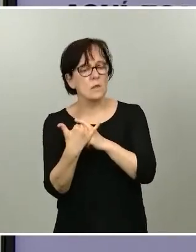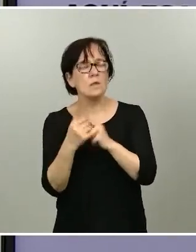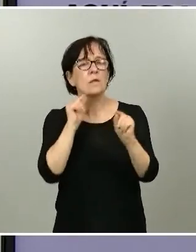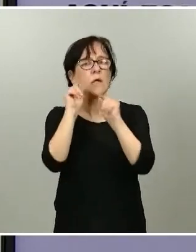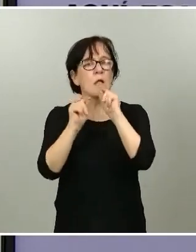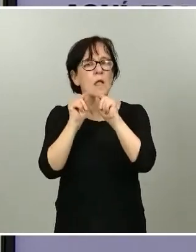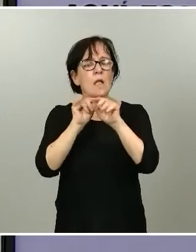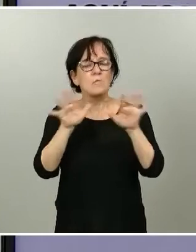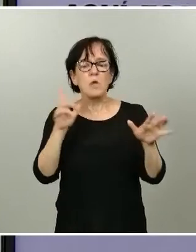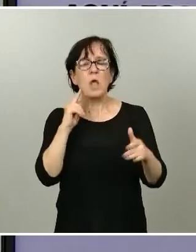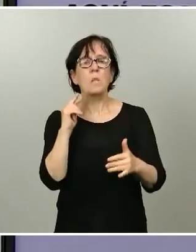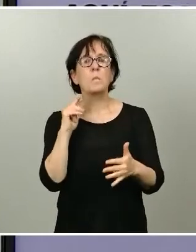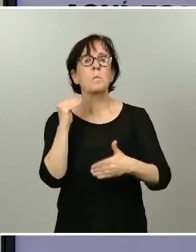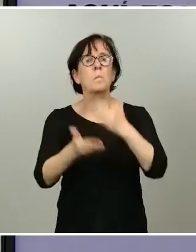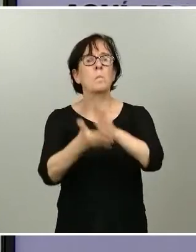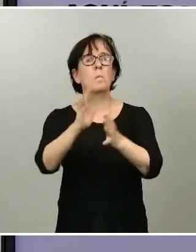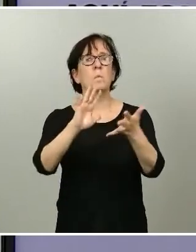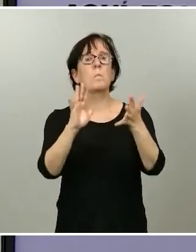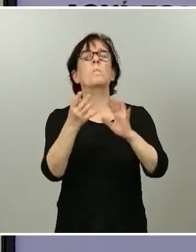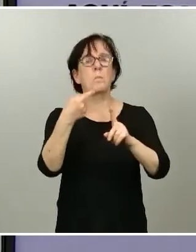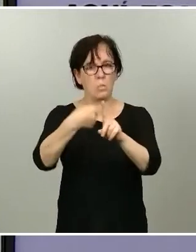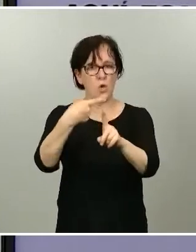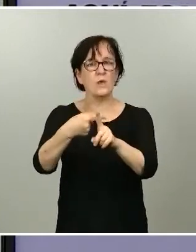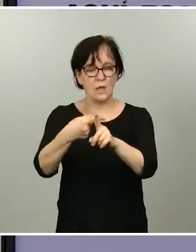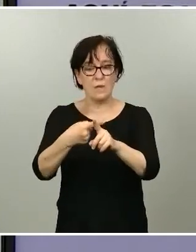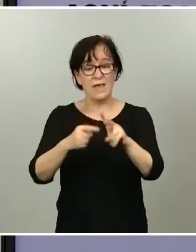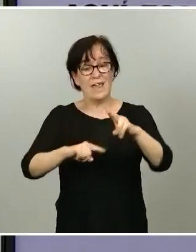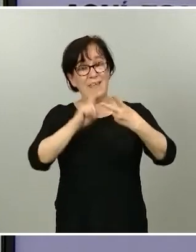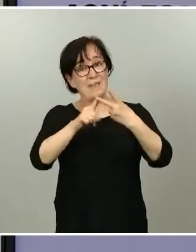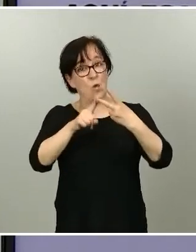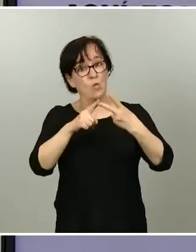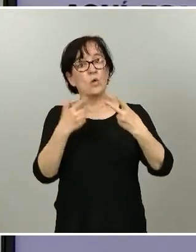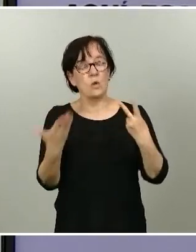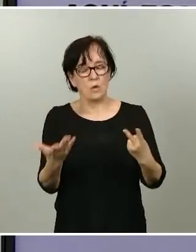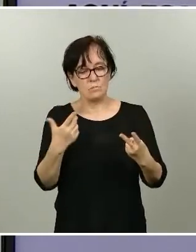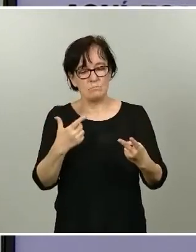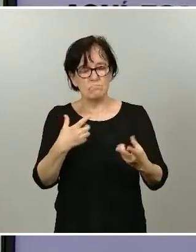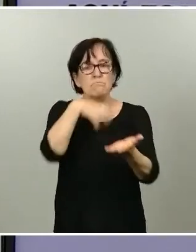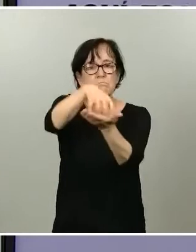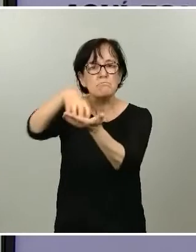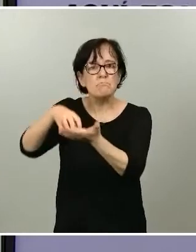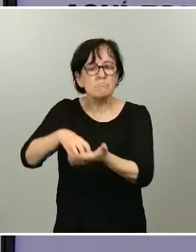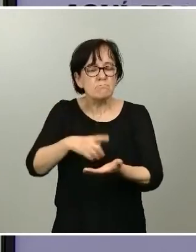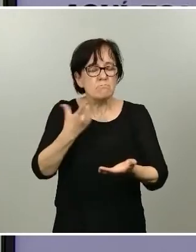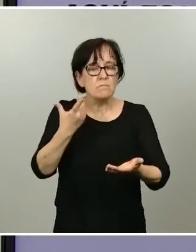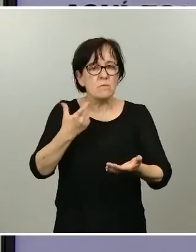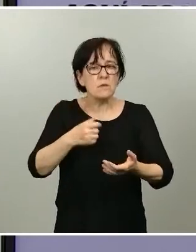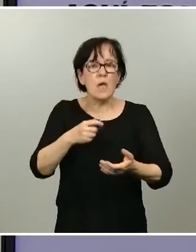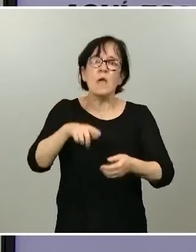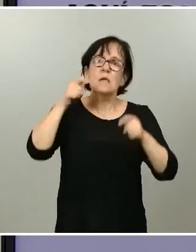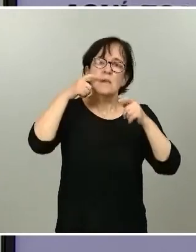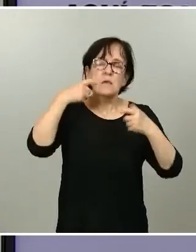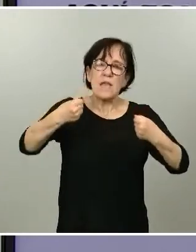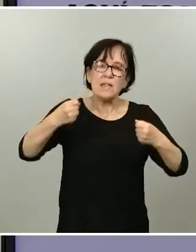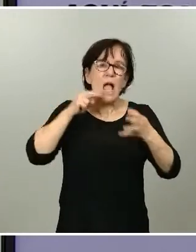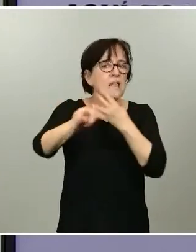Es necesario garantizar la capacidad sanitaria por parte de los países, pero también la transparencia con los viajeros. Y, en tercer